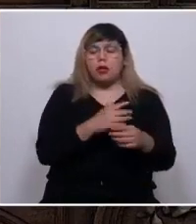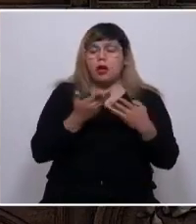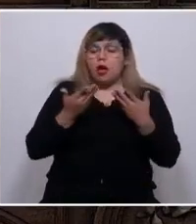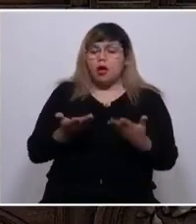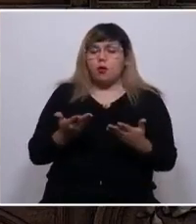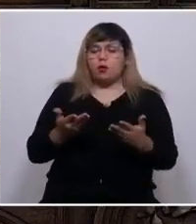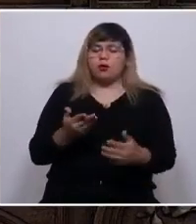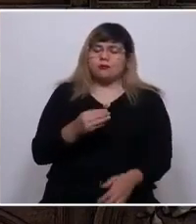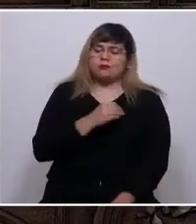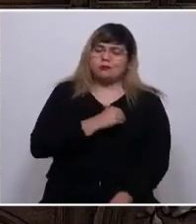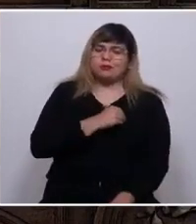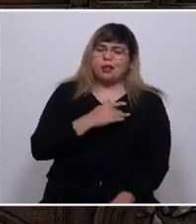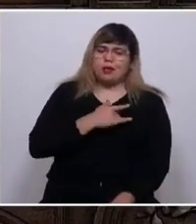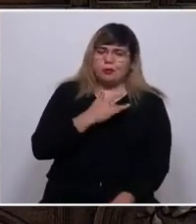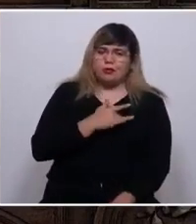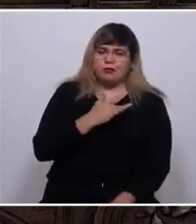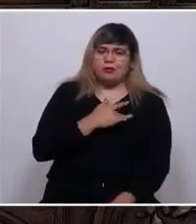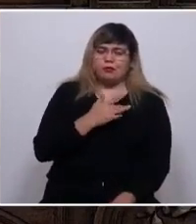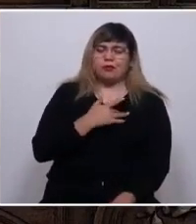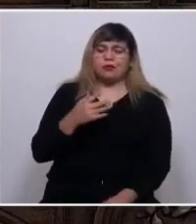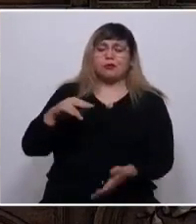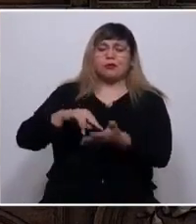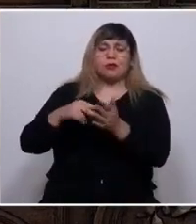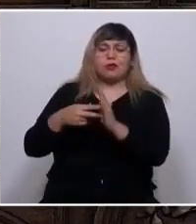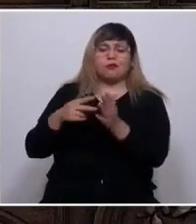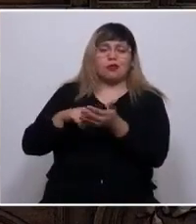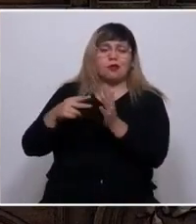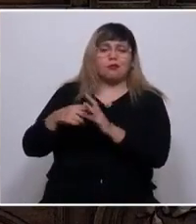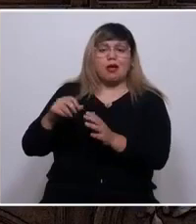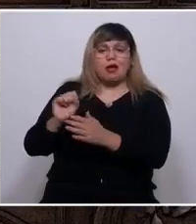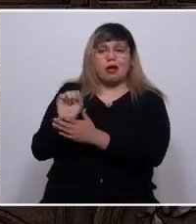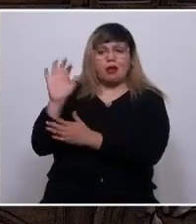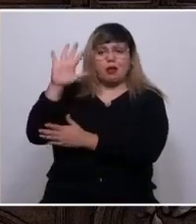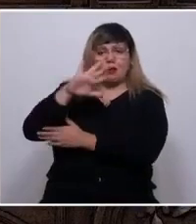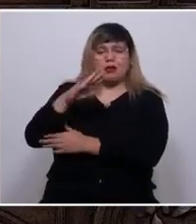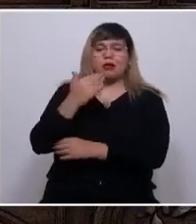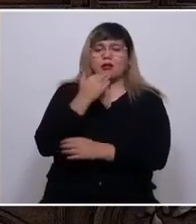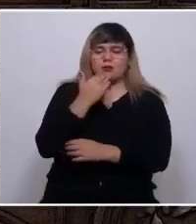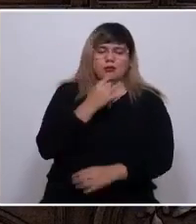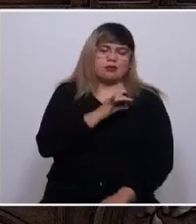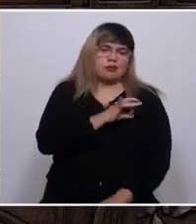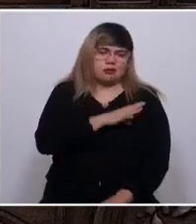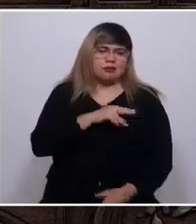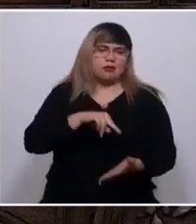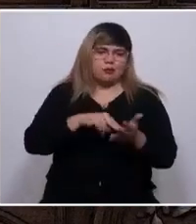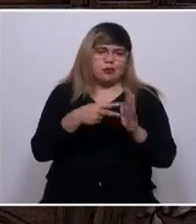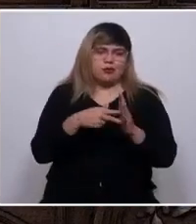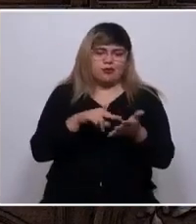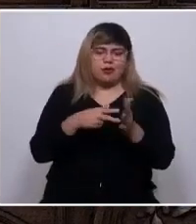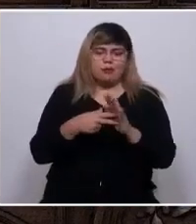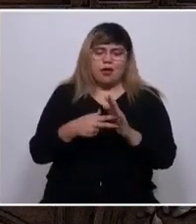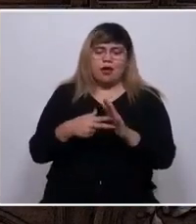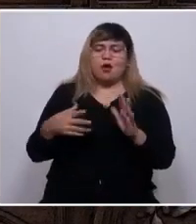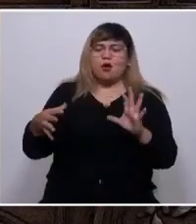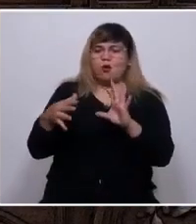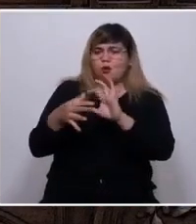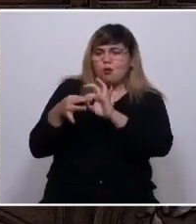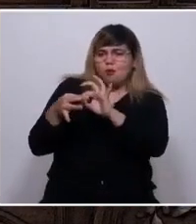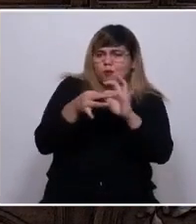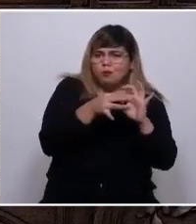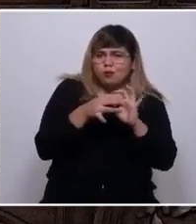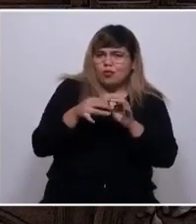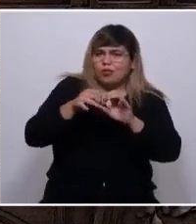Hoy, lamentablemente, la tragedia de la Araucanía es también la tragedia de Chile, un país dividido, polarizado,